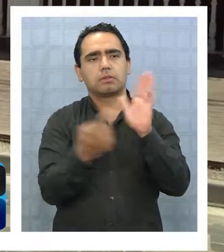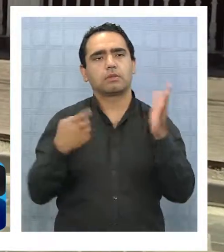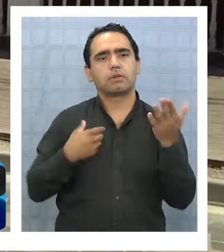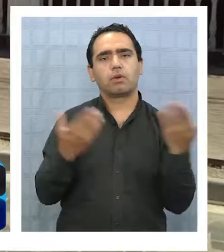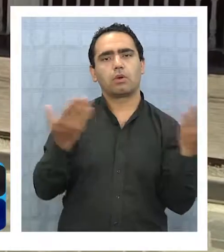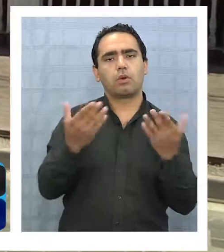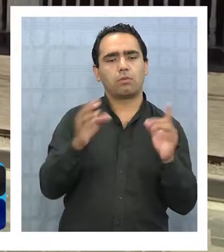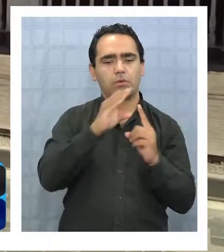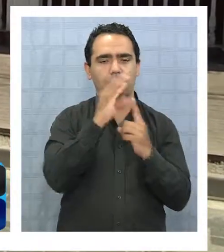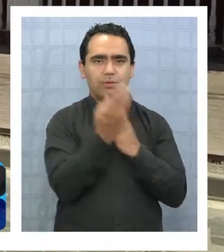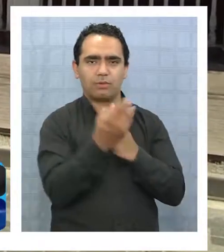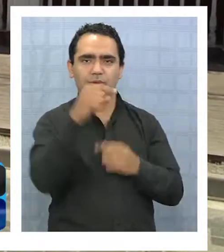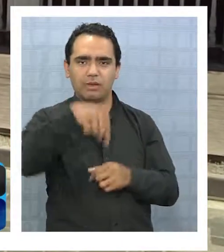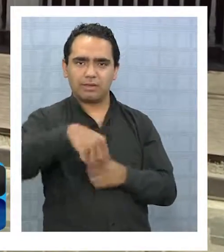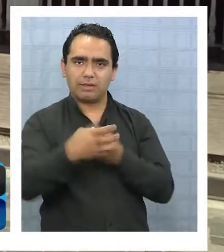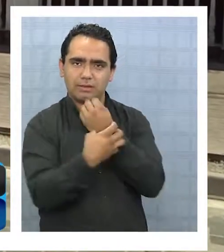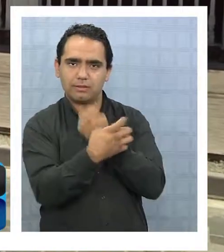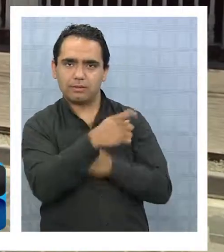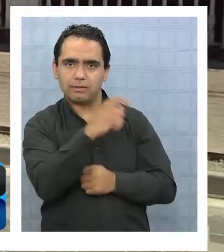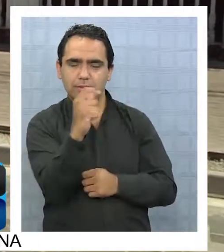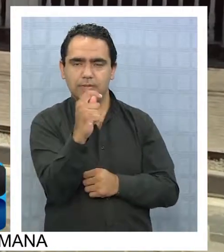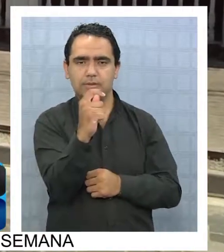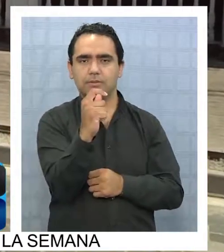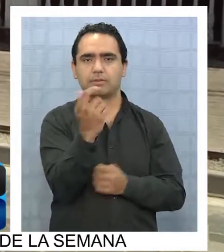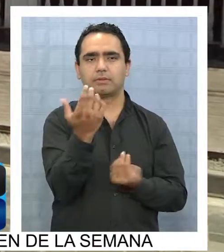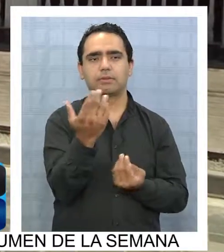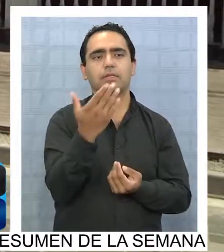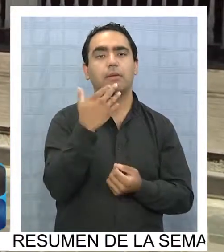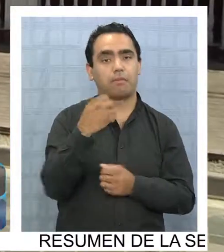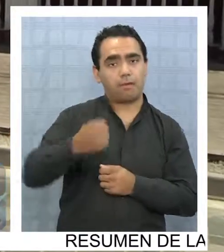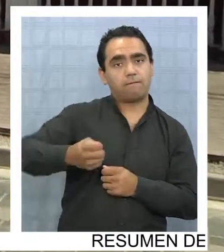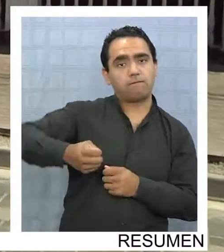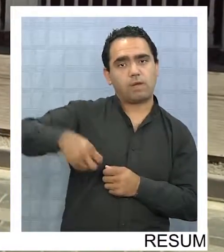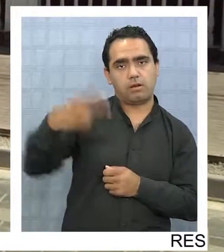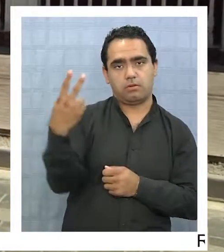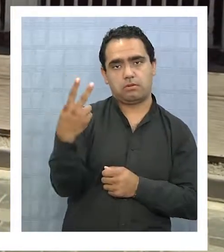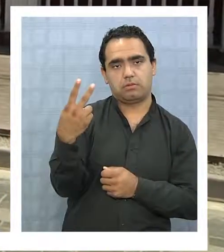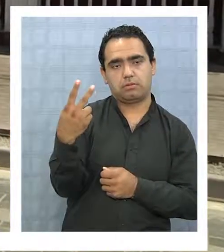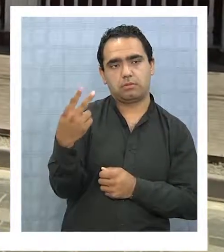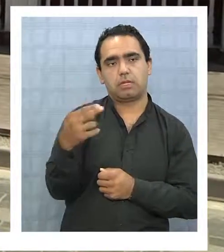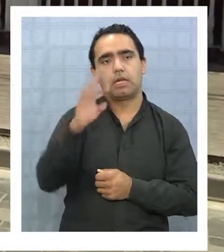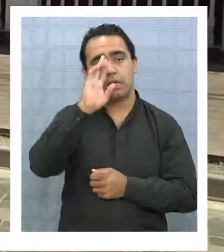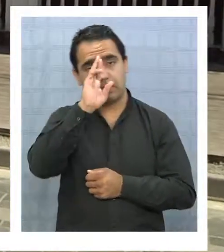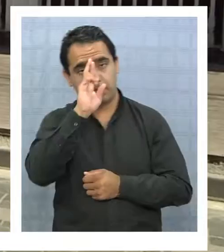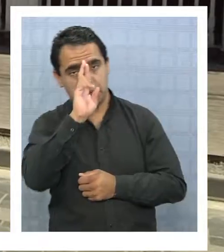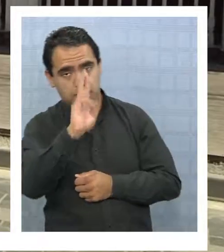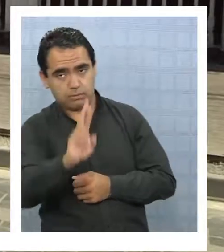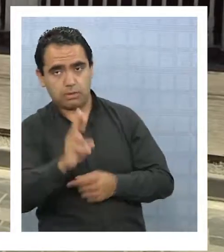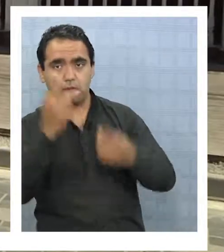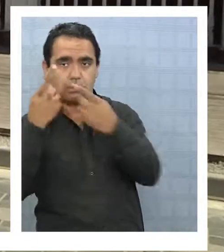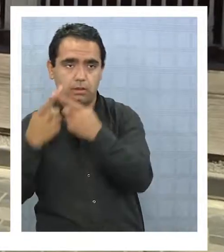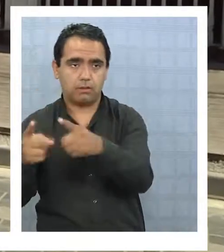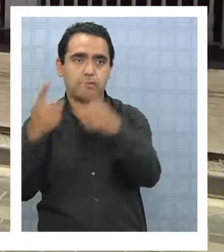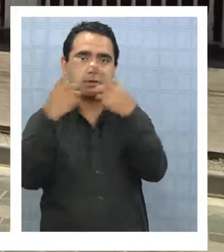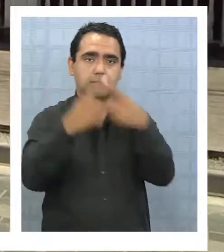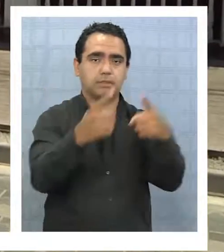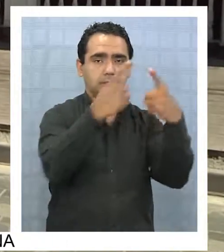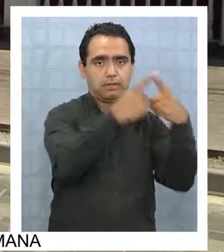cultural que tiene nuestra región, valores, respeto a la diversidad.